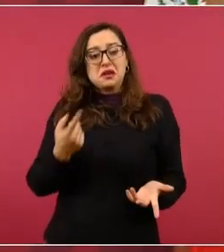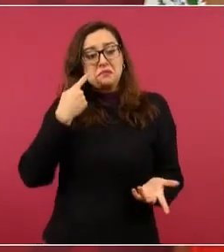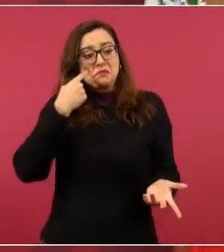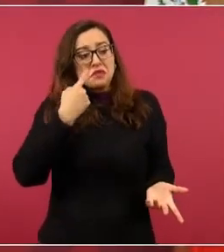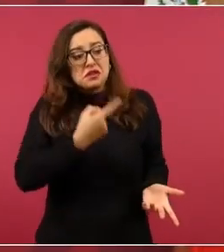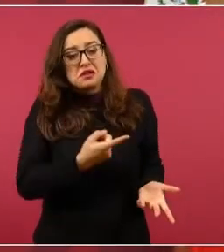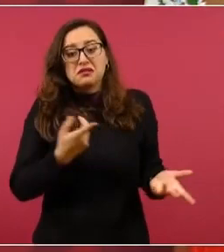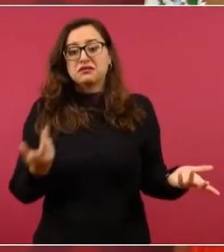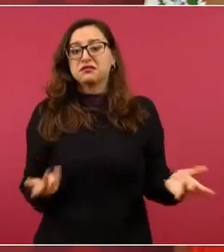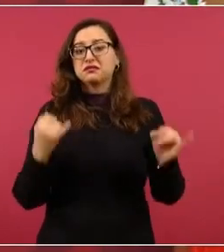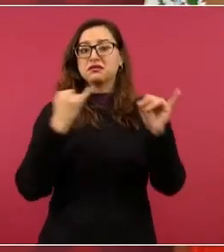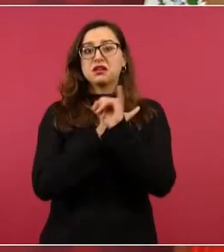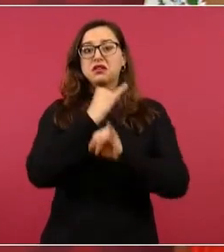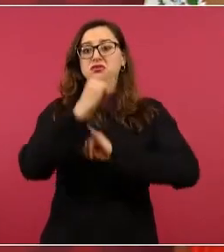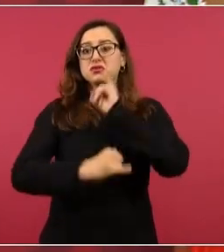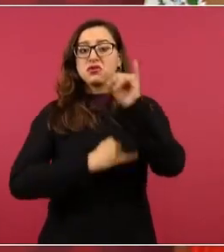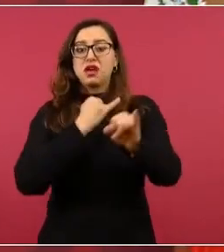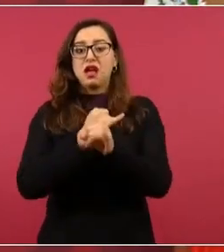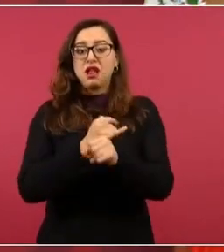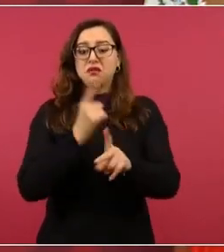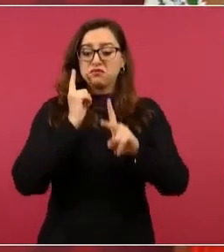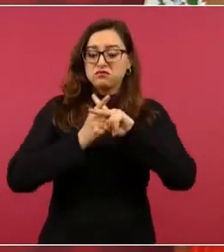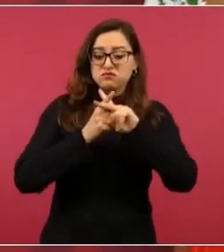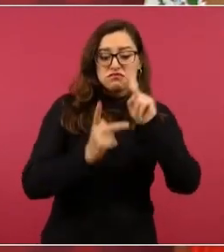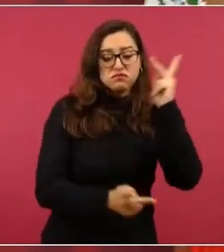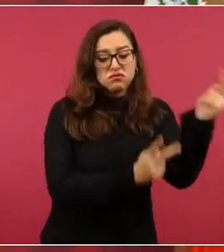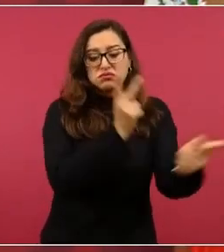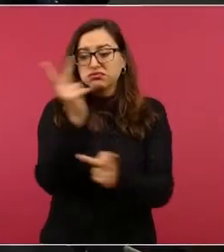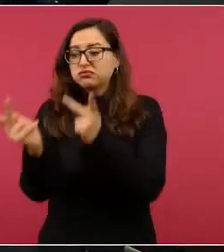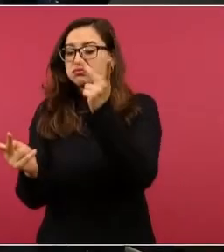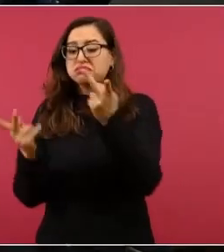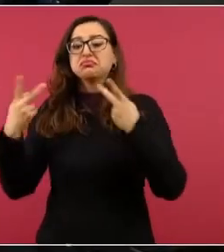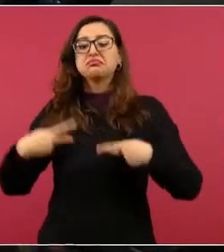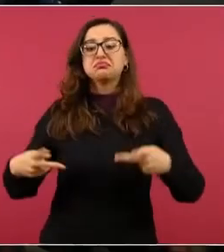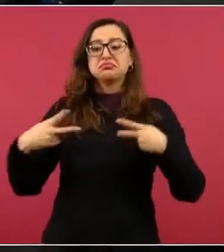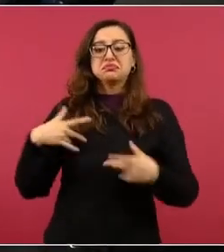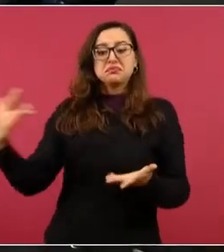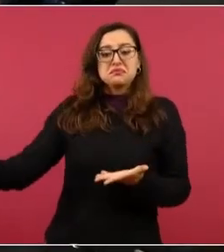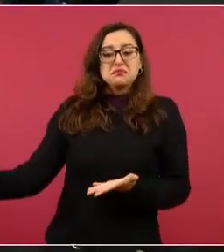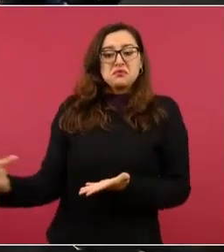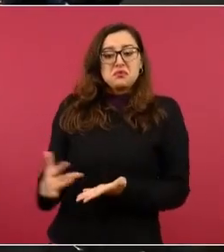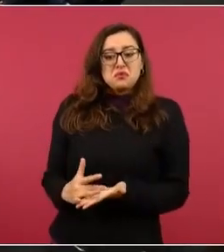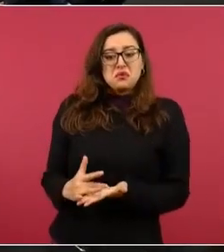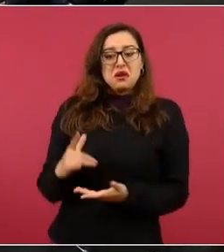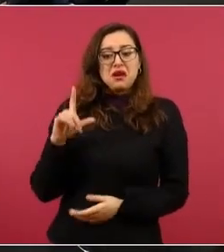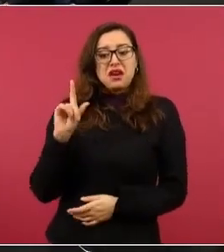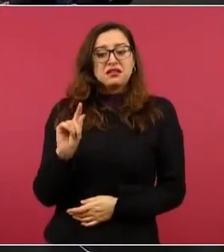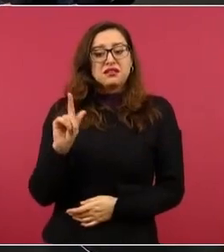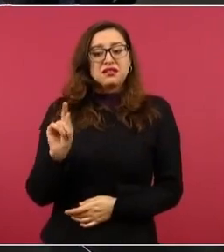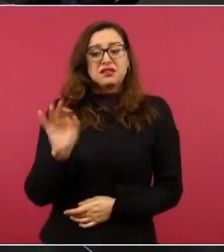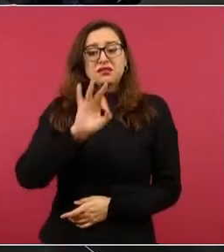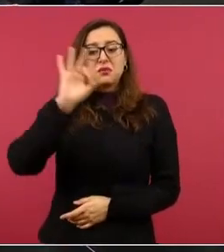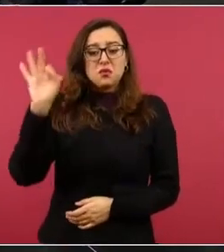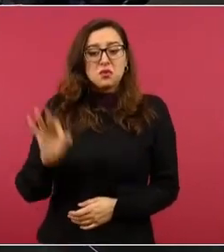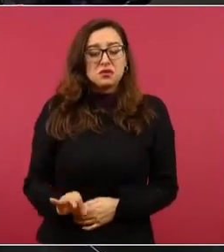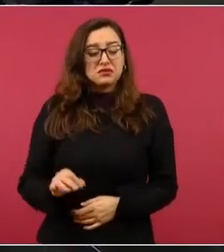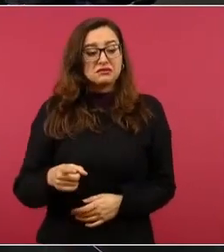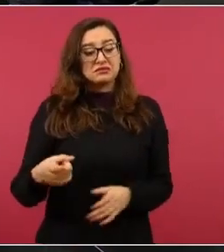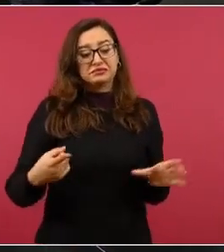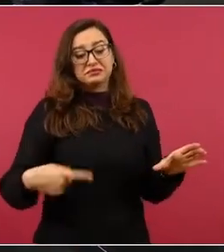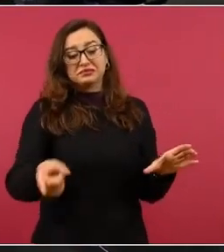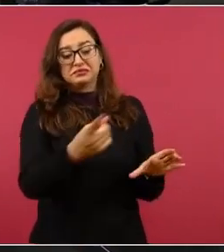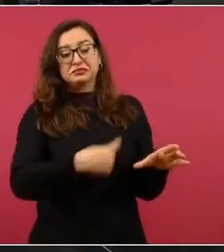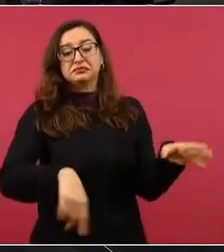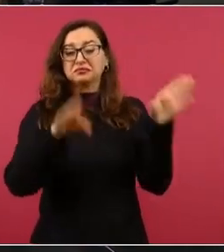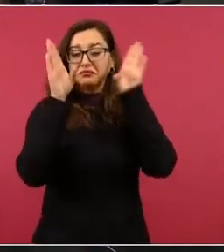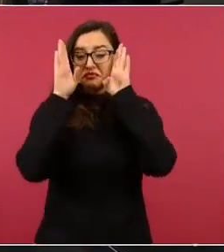70 por ciento, aún con todo el bombardeo del conservadurismo.